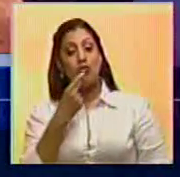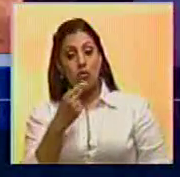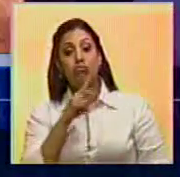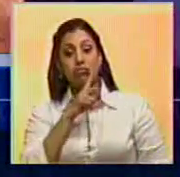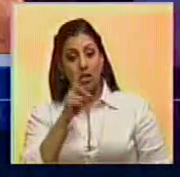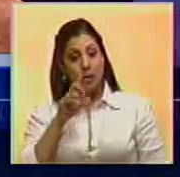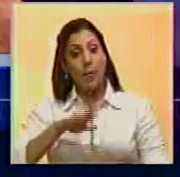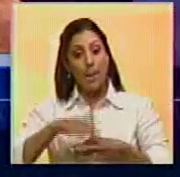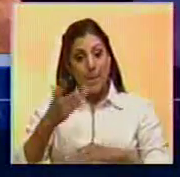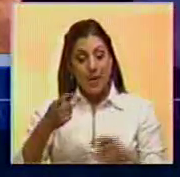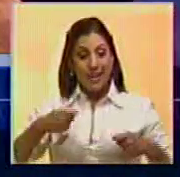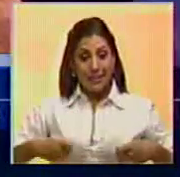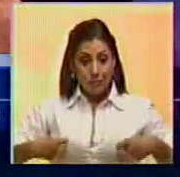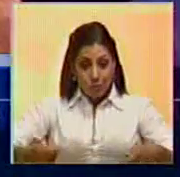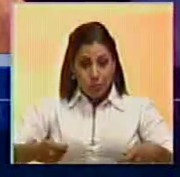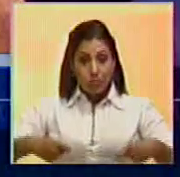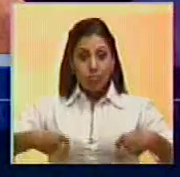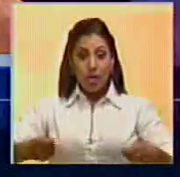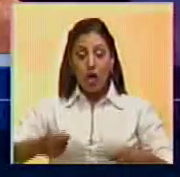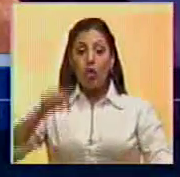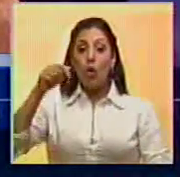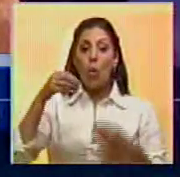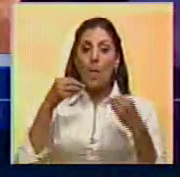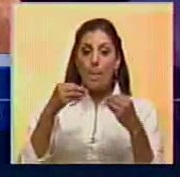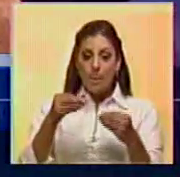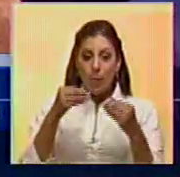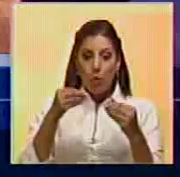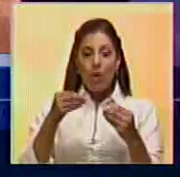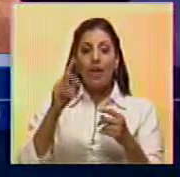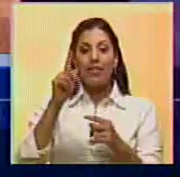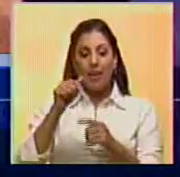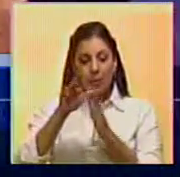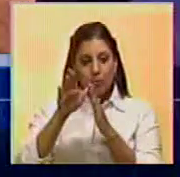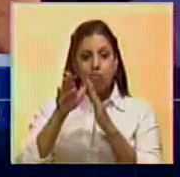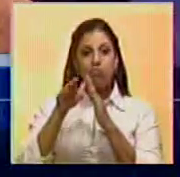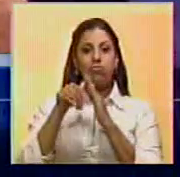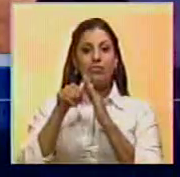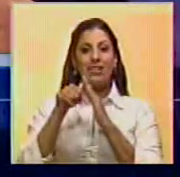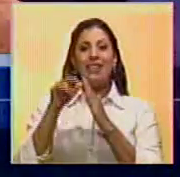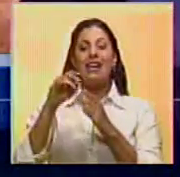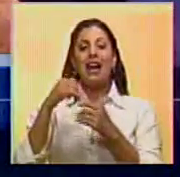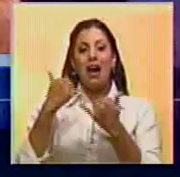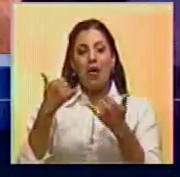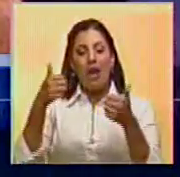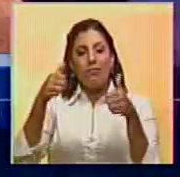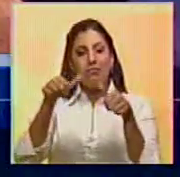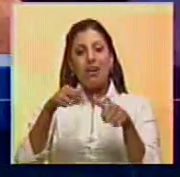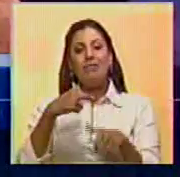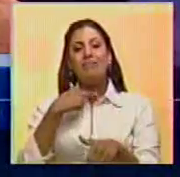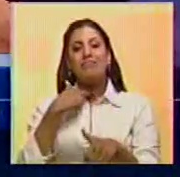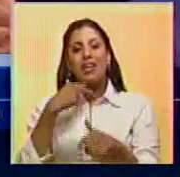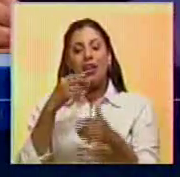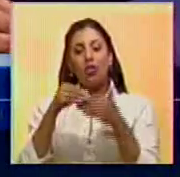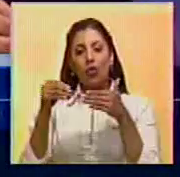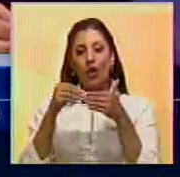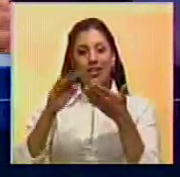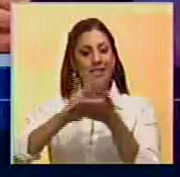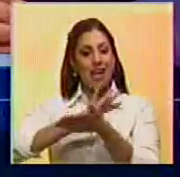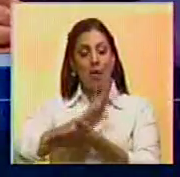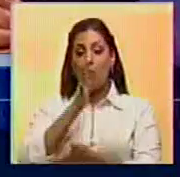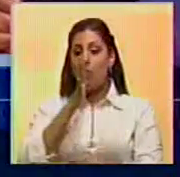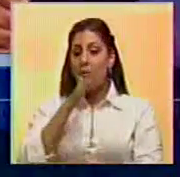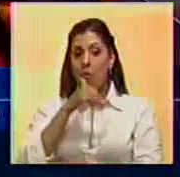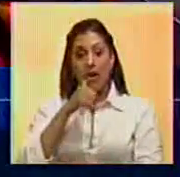porque por el gasto público desordenado y por la corrupción, se han agotado las divisas y ahora